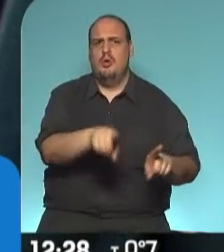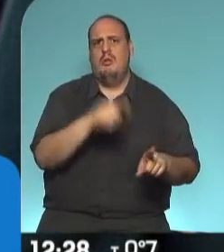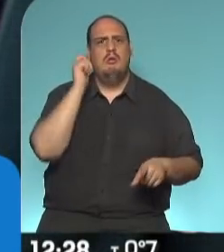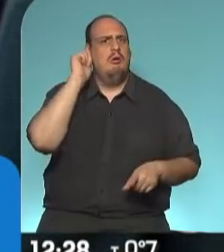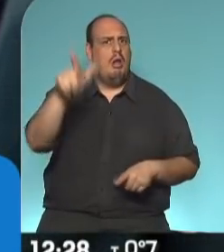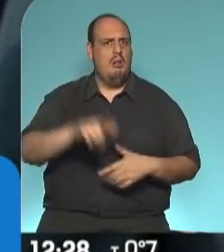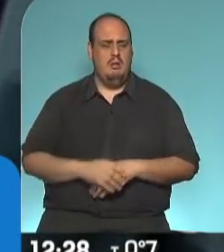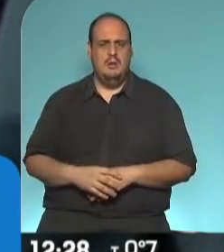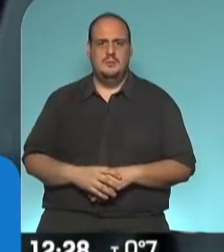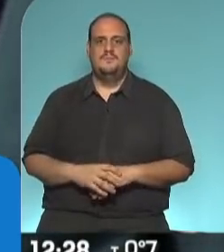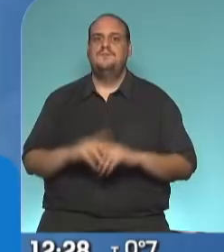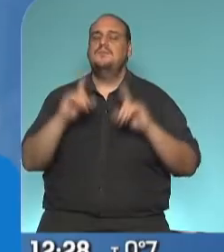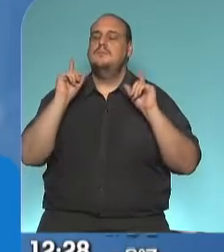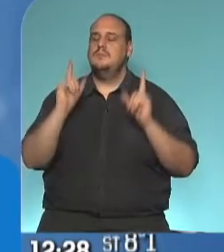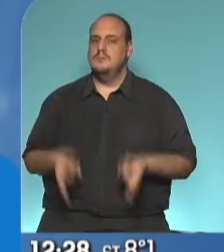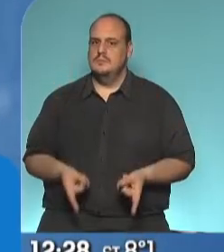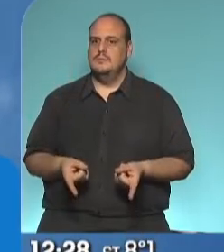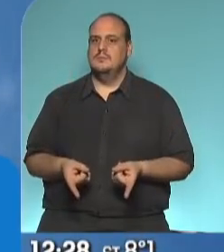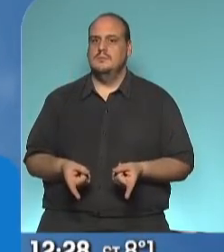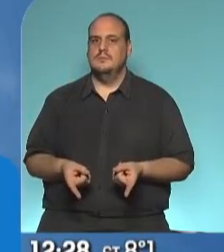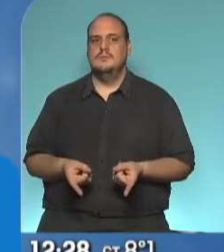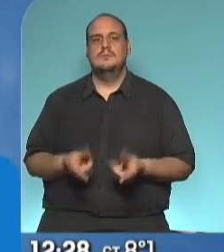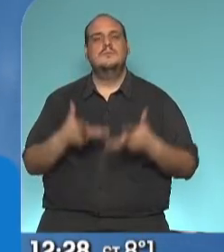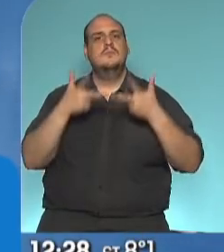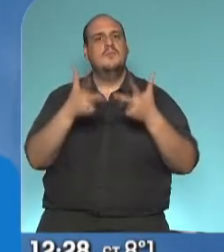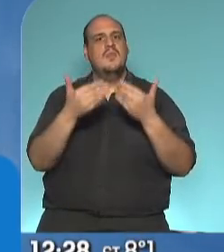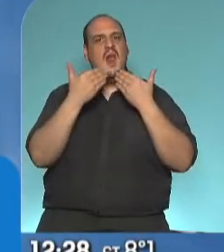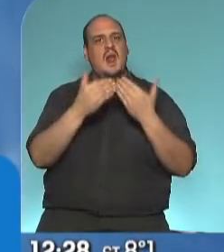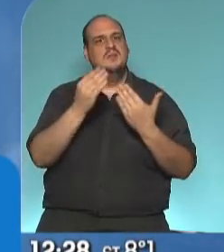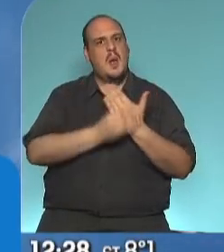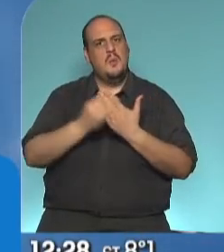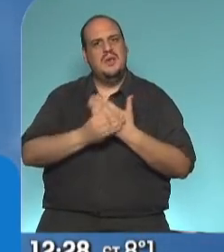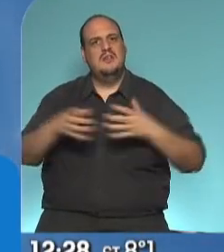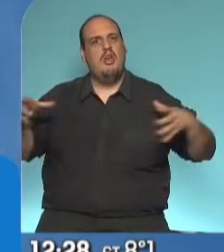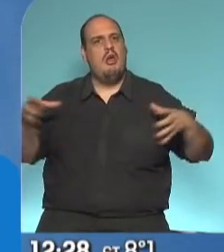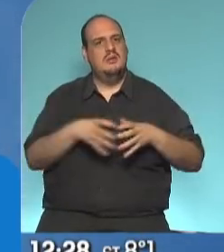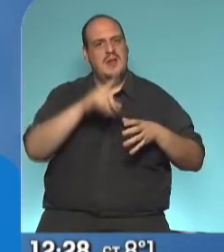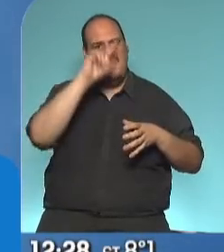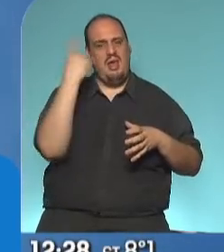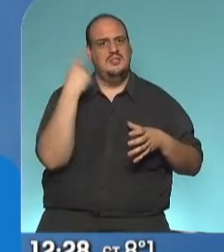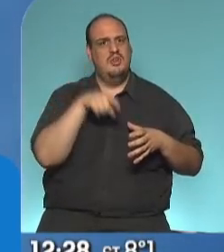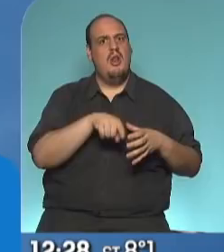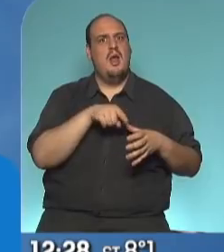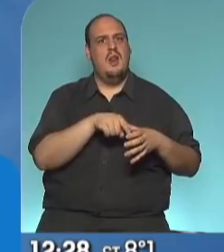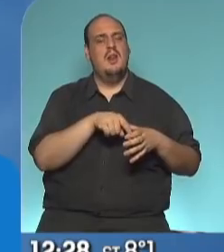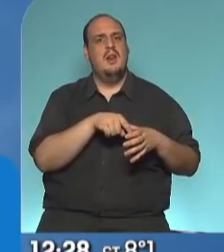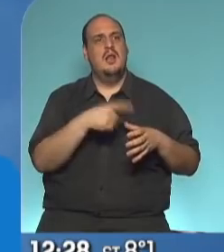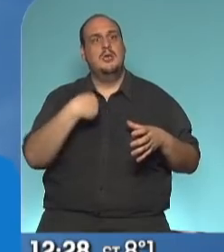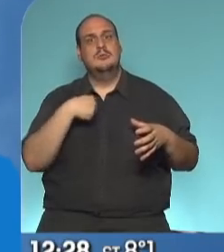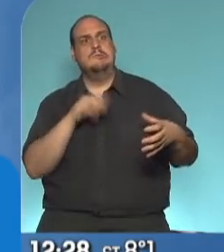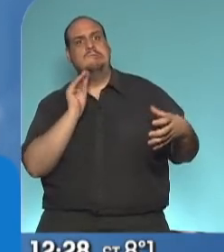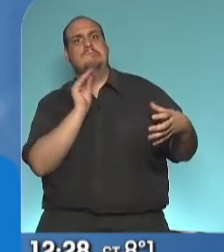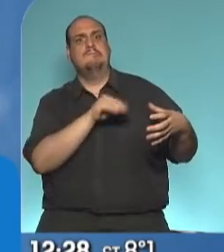también en esto agradecer a los ministros del Gabinete Nacional que siempre a quienes hemos